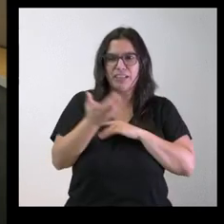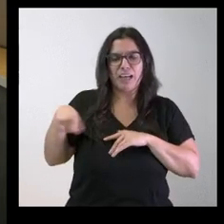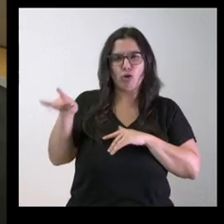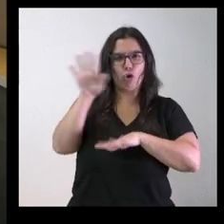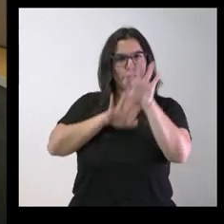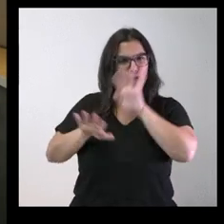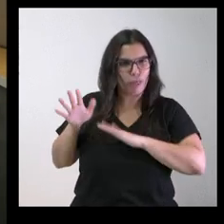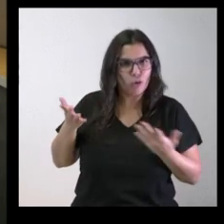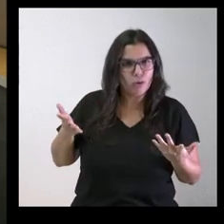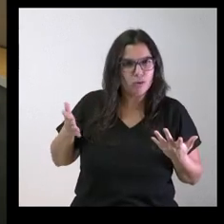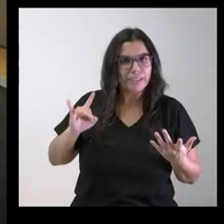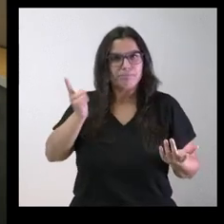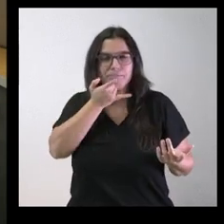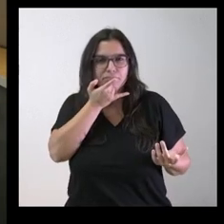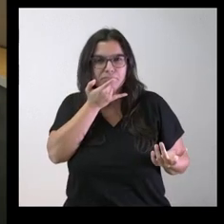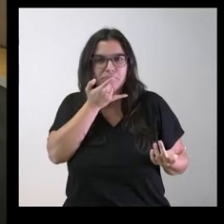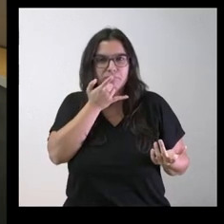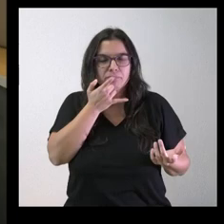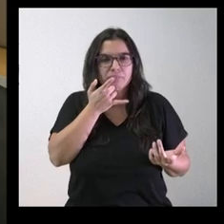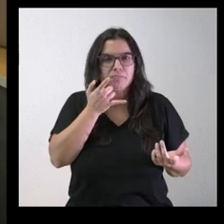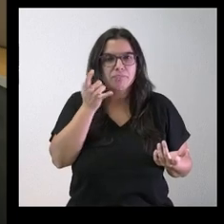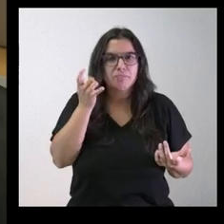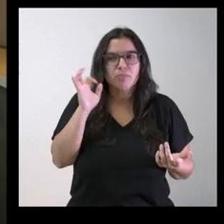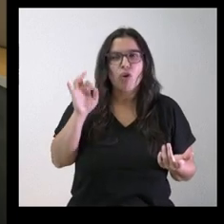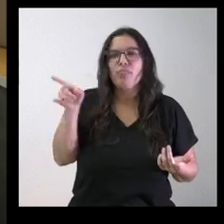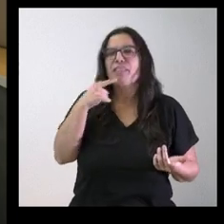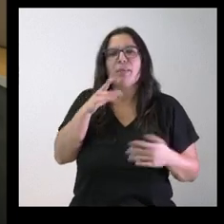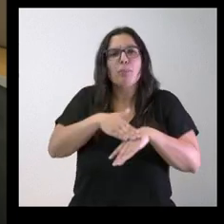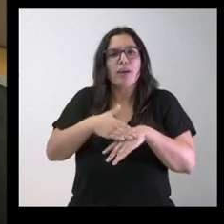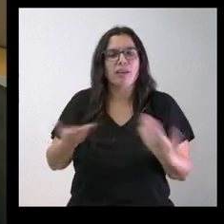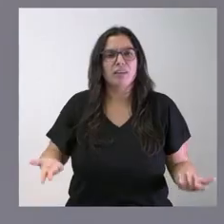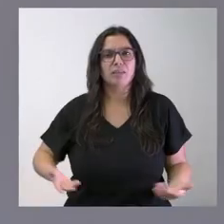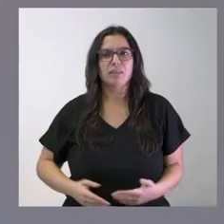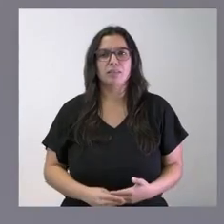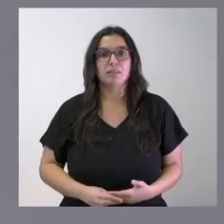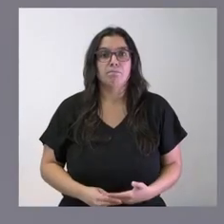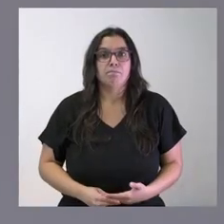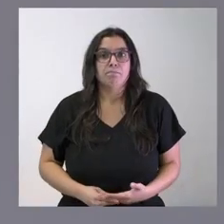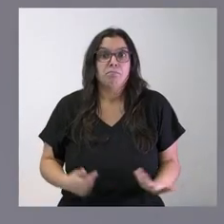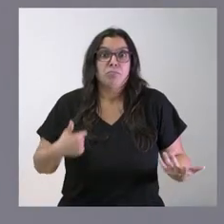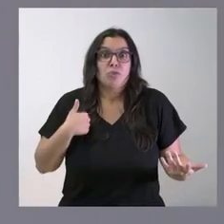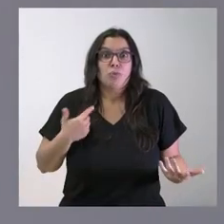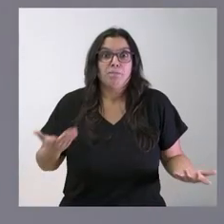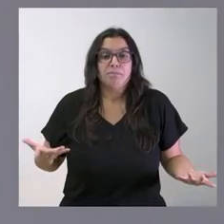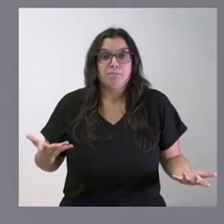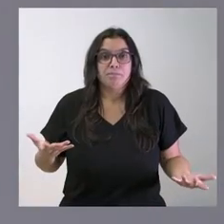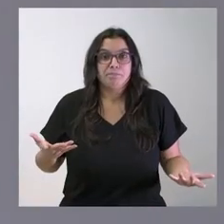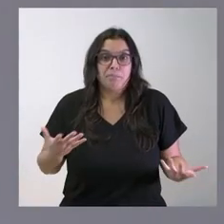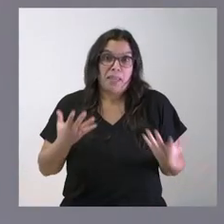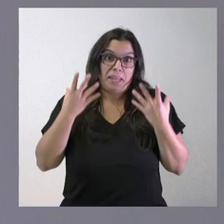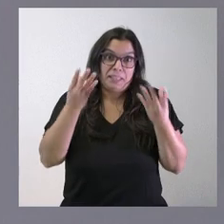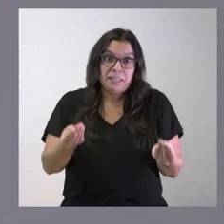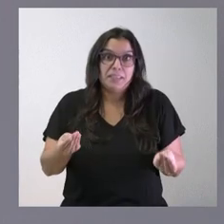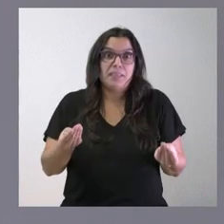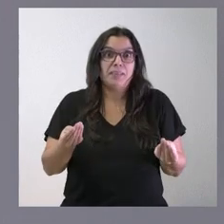¿o qué es lo que sustenta esta afirmación? Muchas gracias Bueno, yo como comprenderá usted encima